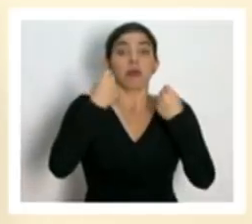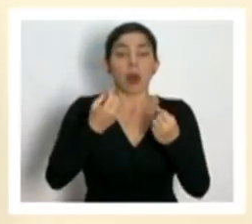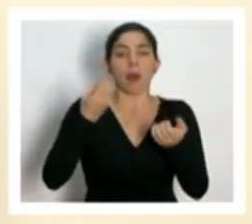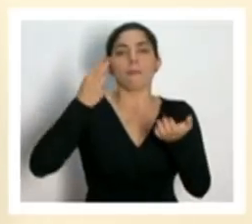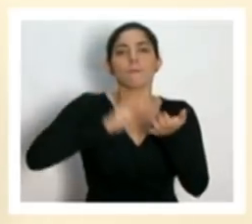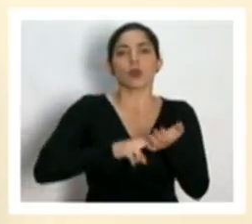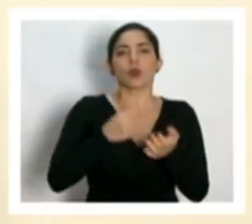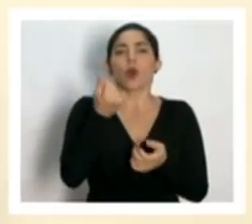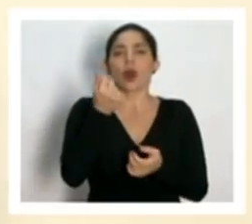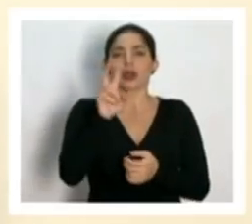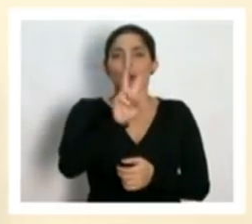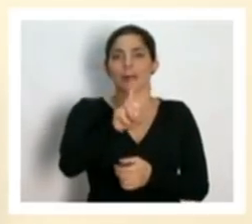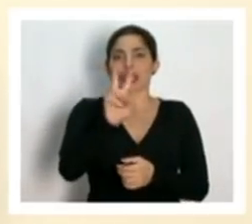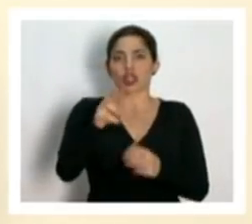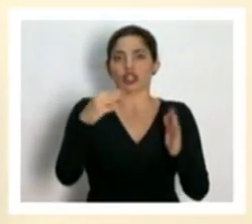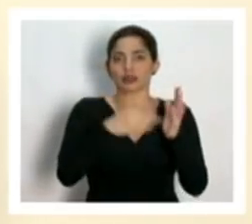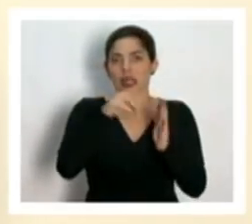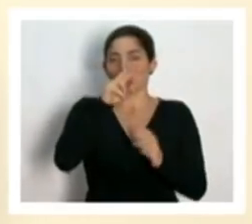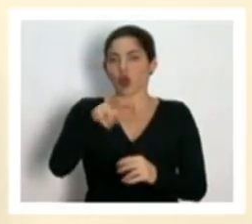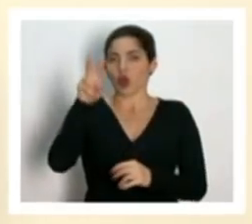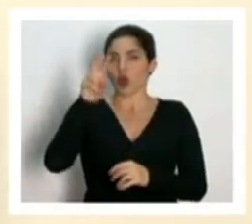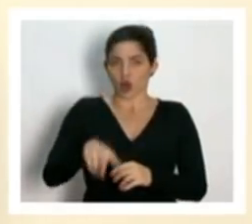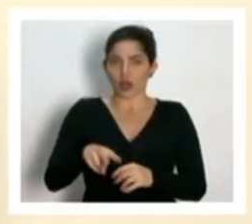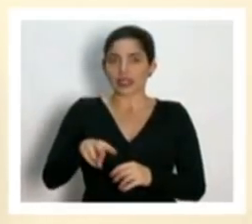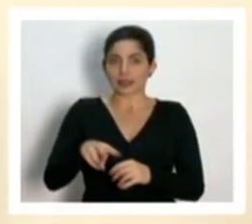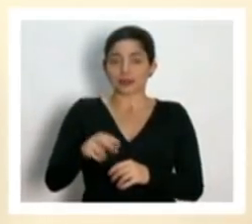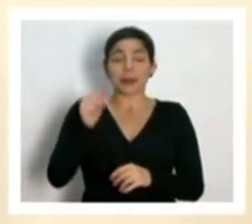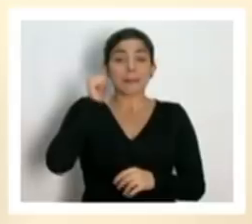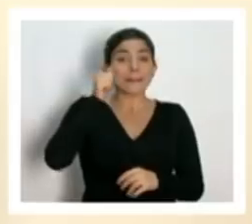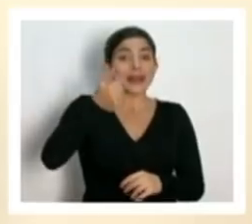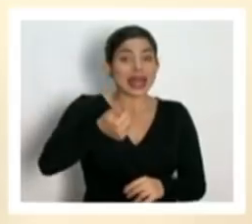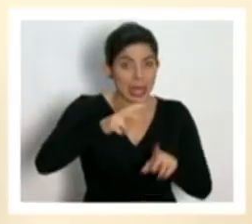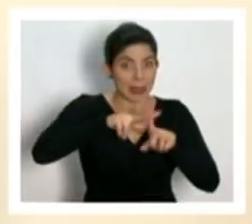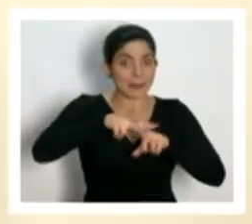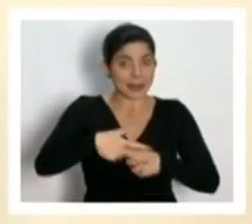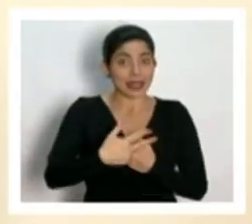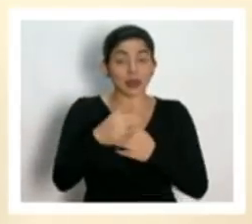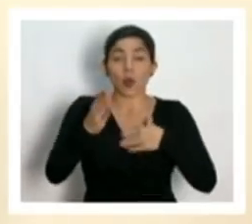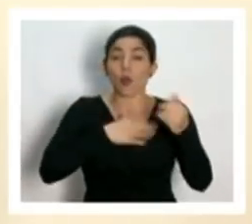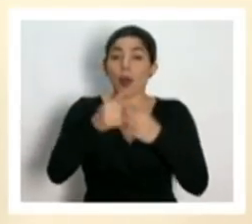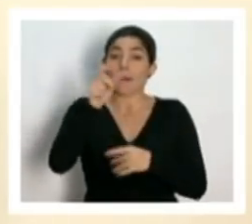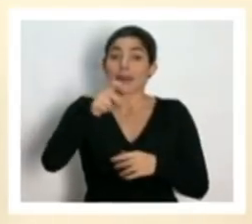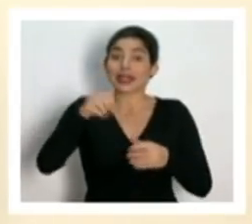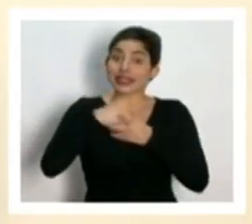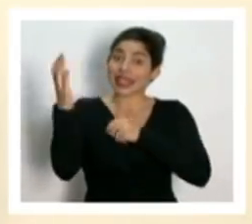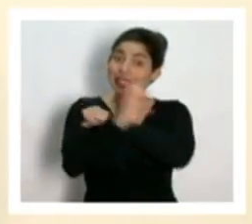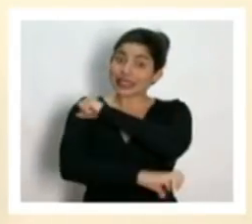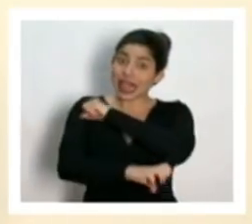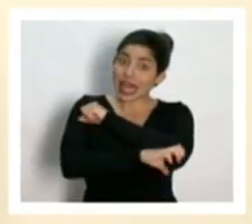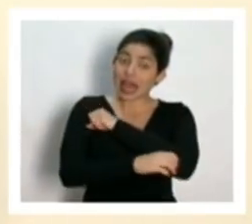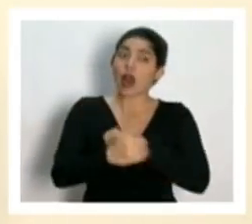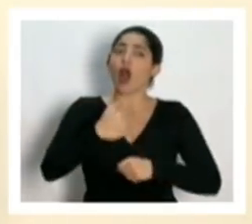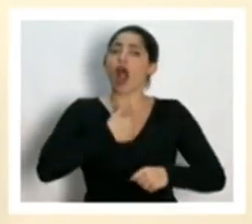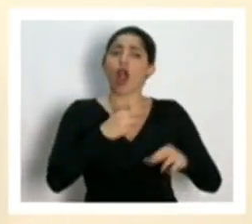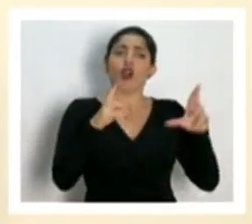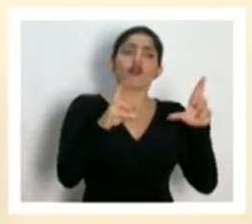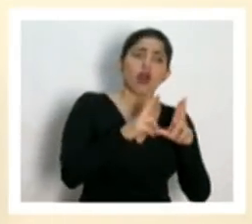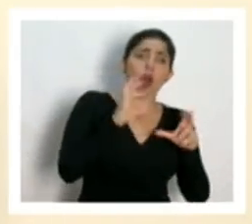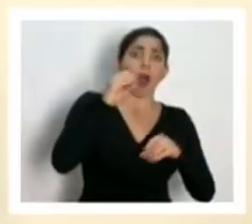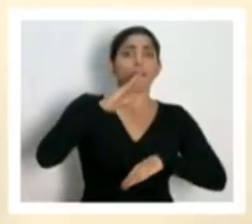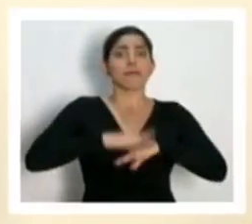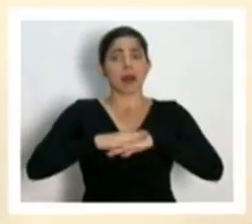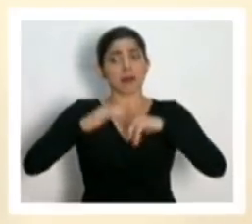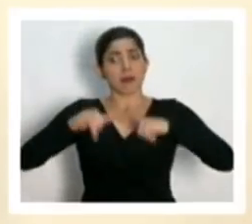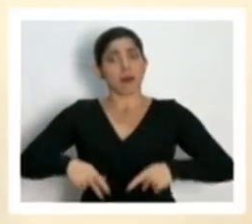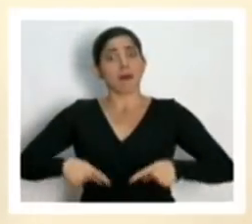22 mil colones. Y a partir de mañana, todo extranjero, residente o con estatus regular en el país